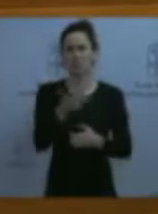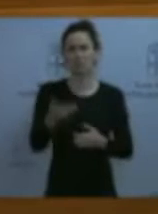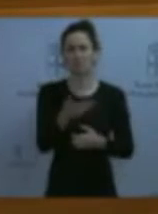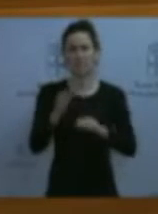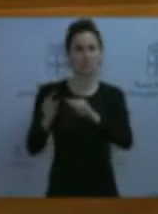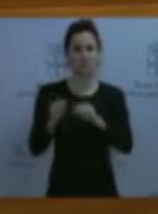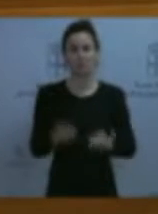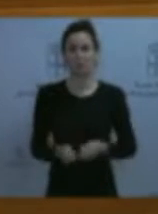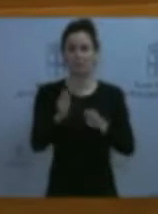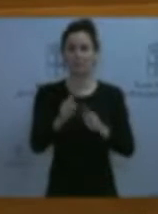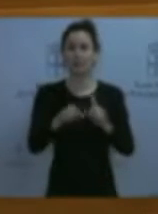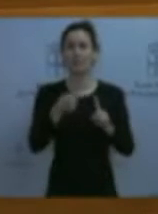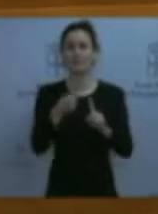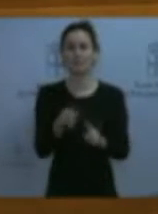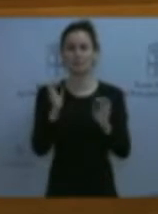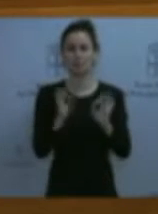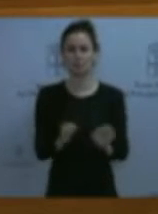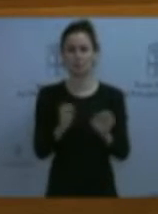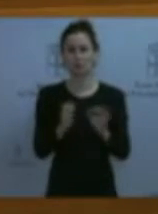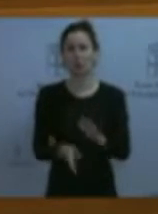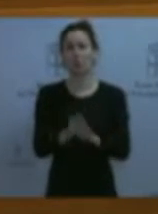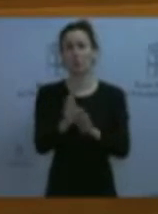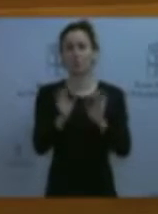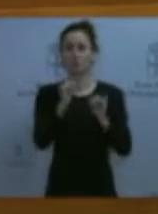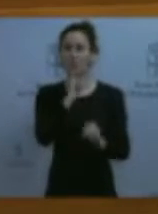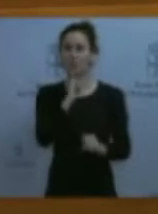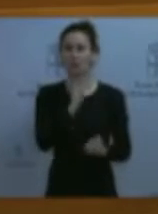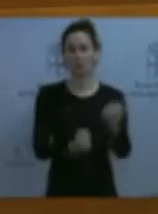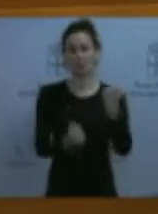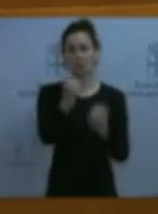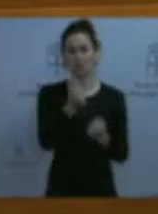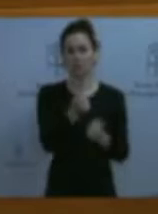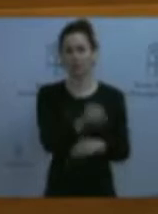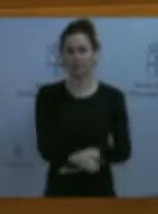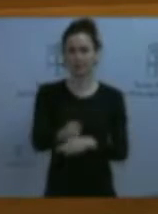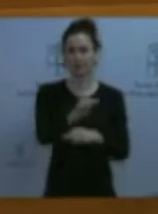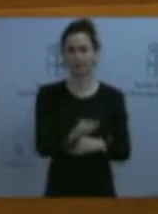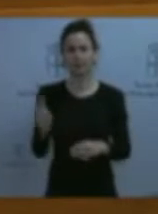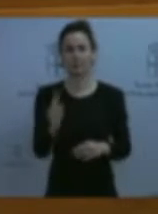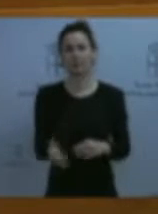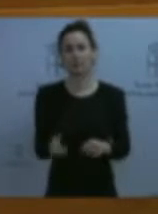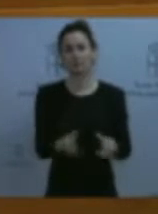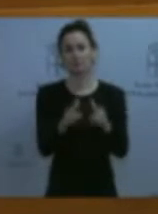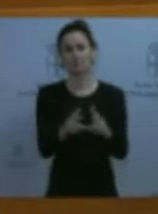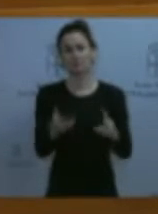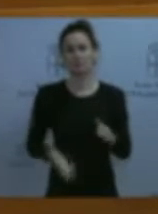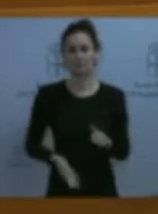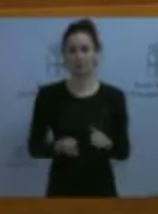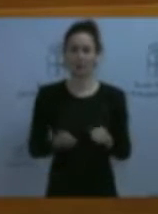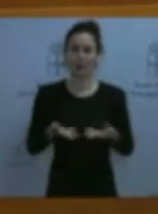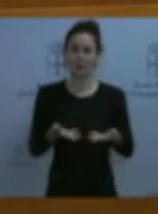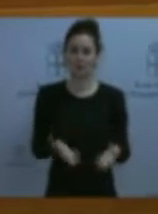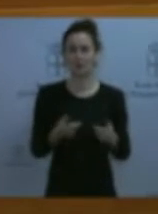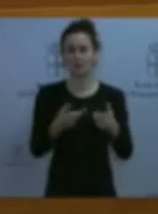realiza menores descartes y que mantiene microeconomías de gran valor social. Por otra parte, el sector está